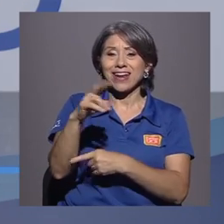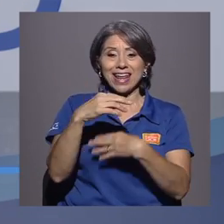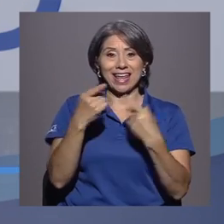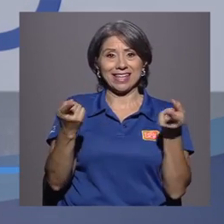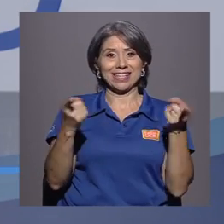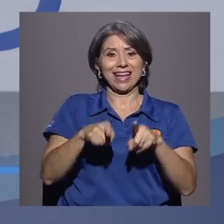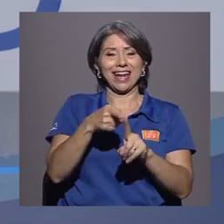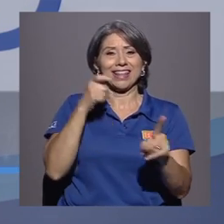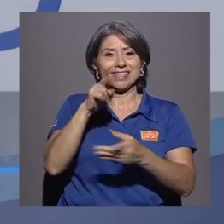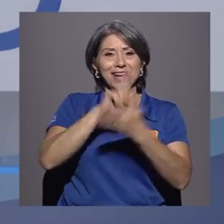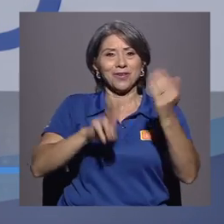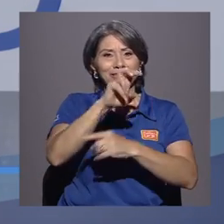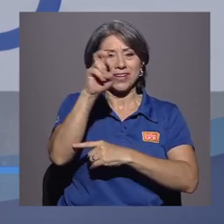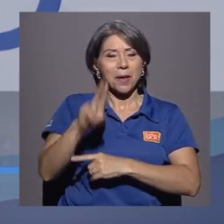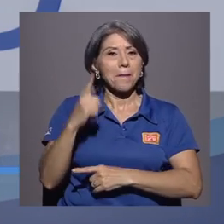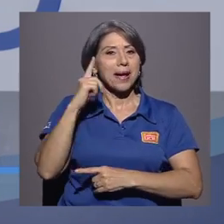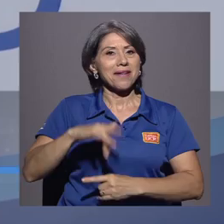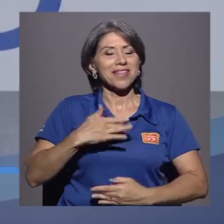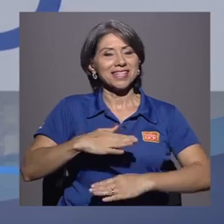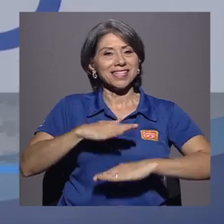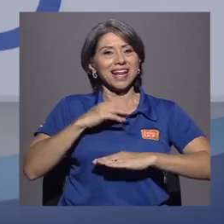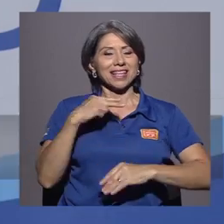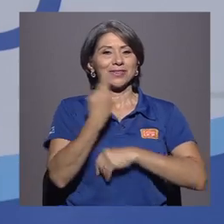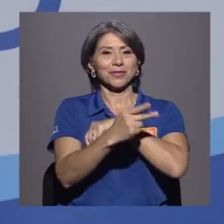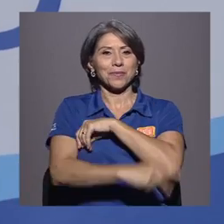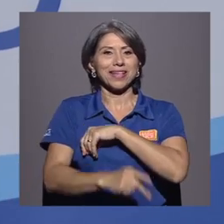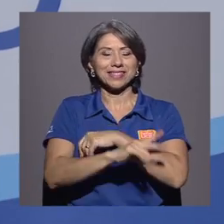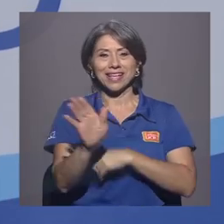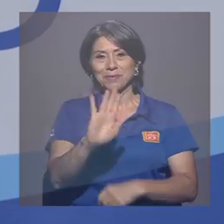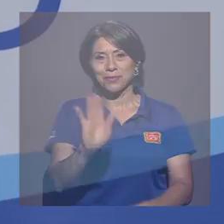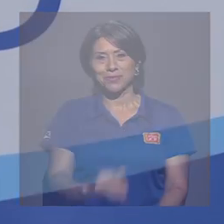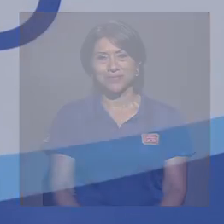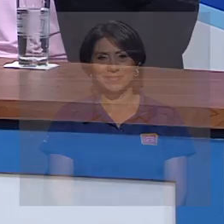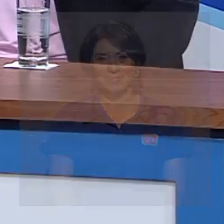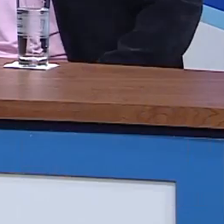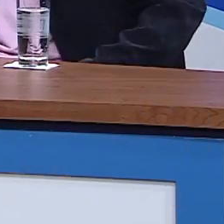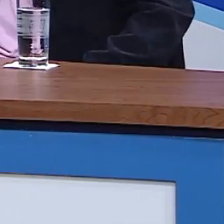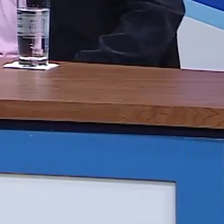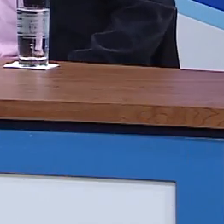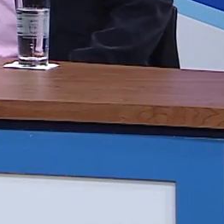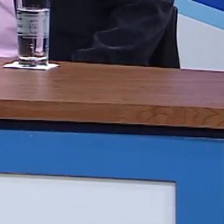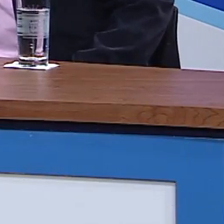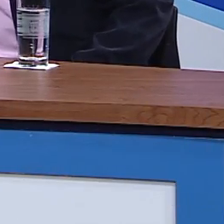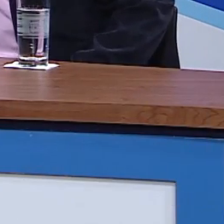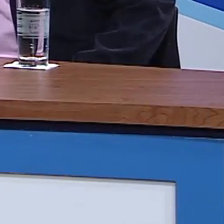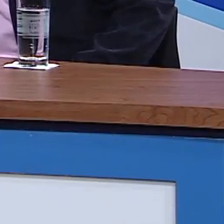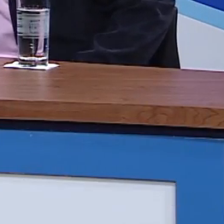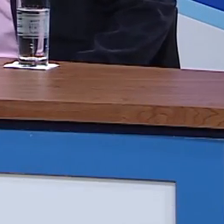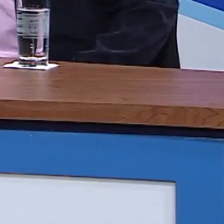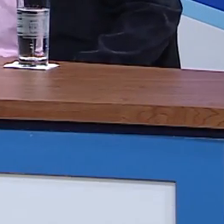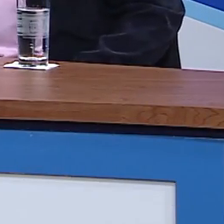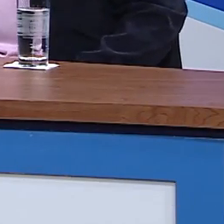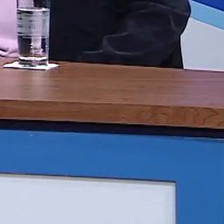se genera desde la Universidad de Costa Rica para el bienestar de nuestro país. Hasta pronto. ¡Suscríbete al canal!